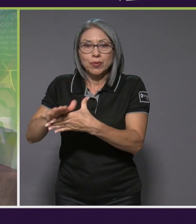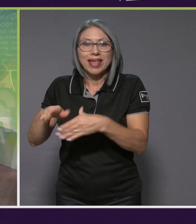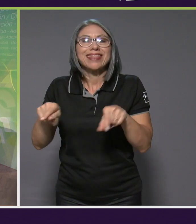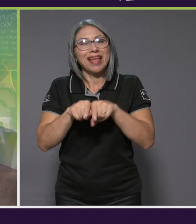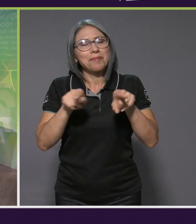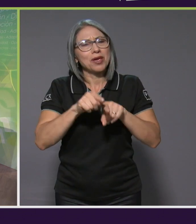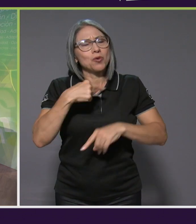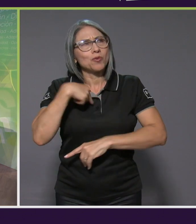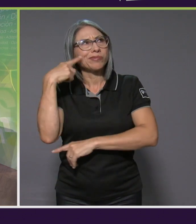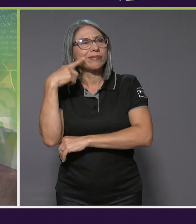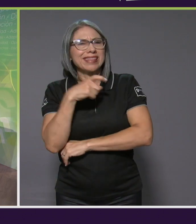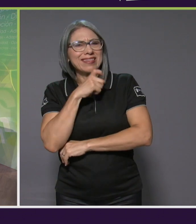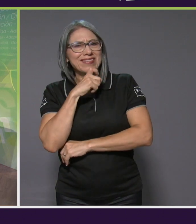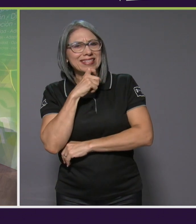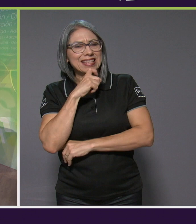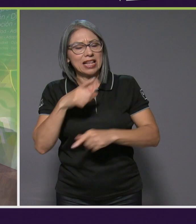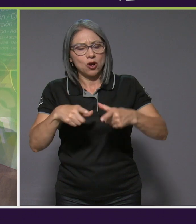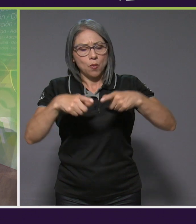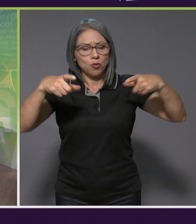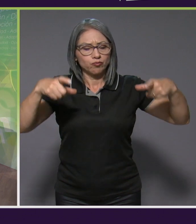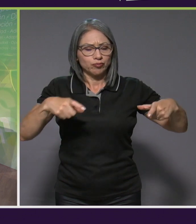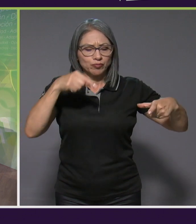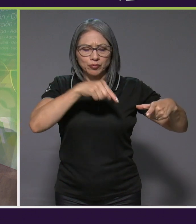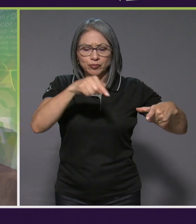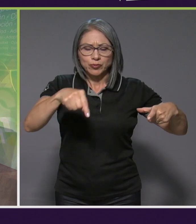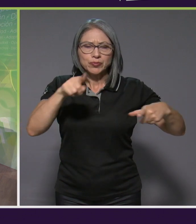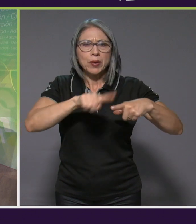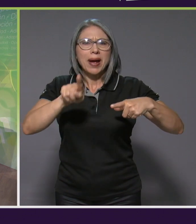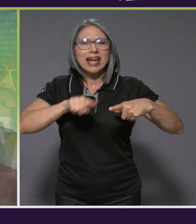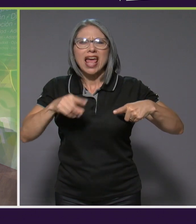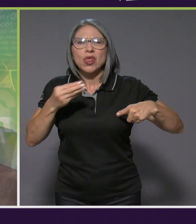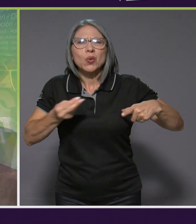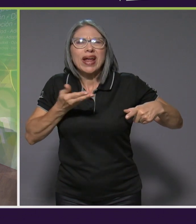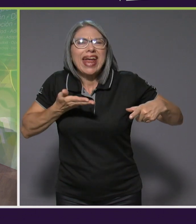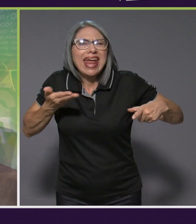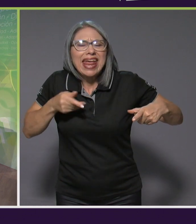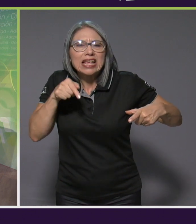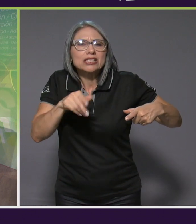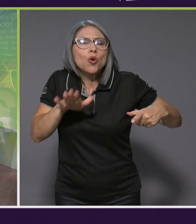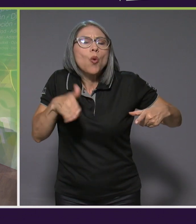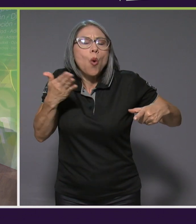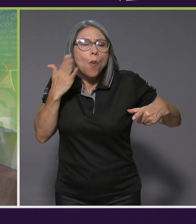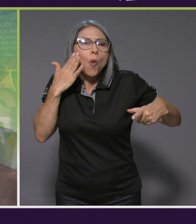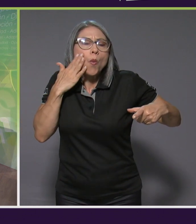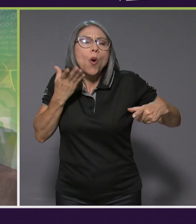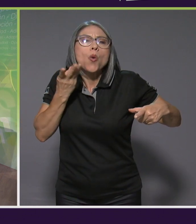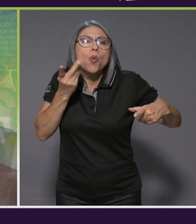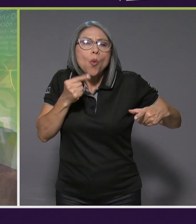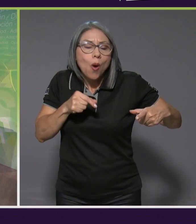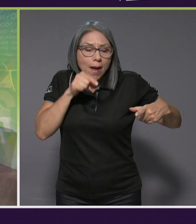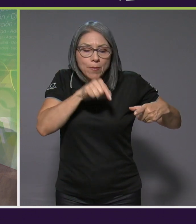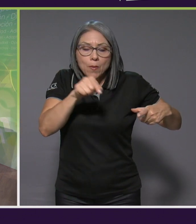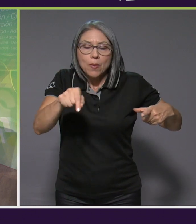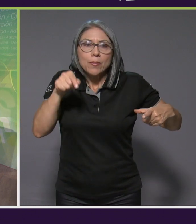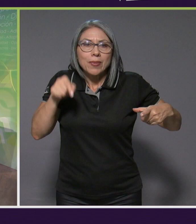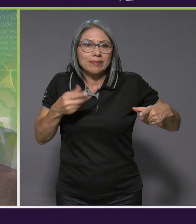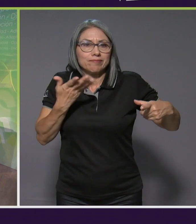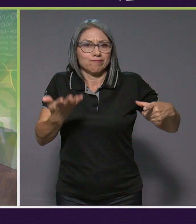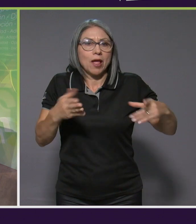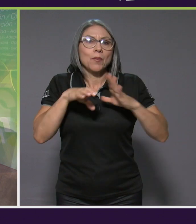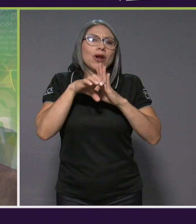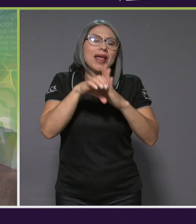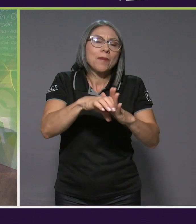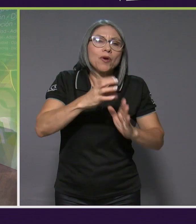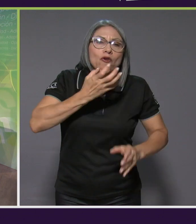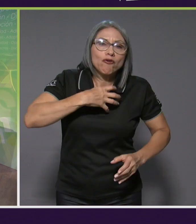¿qué es un plato variado? ¿O a qué deberíamos ponerle atención? ¿A qué porciones mínimas hay que consumir? Por ejemplo, de